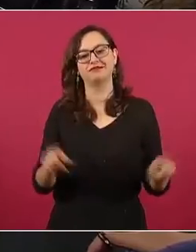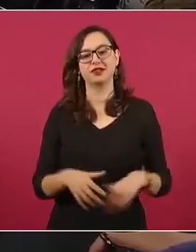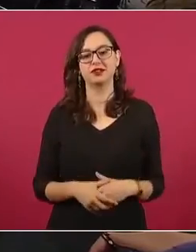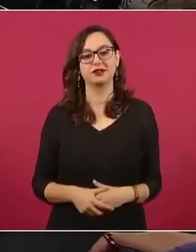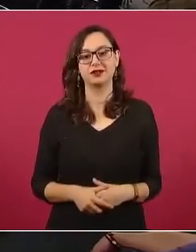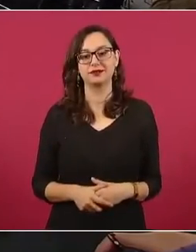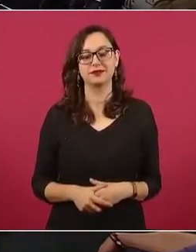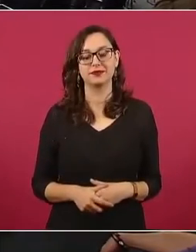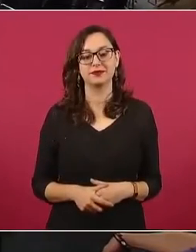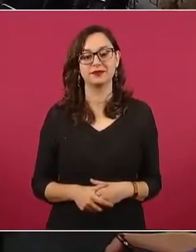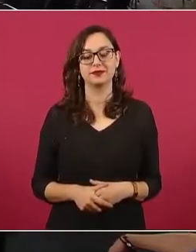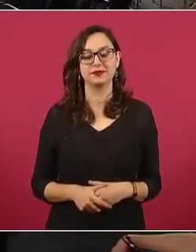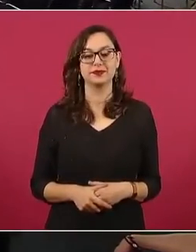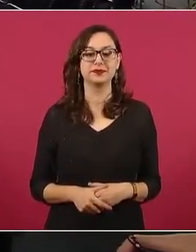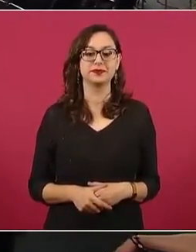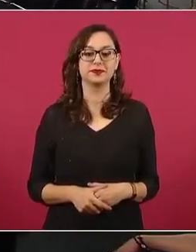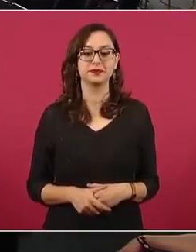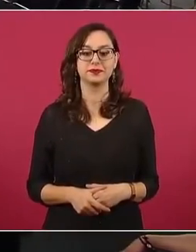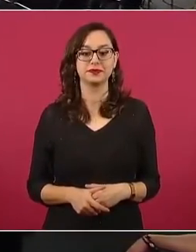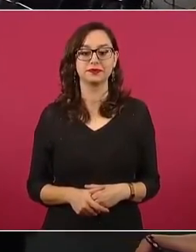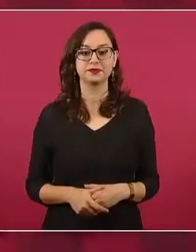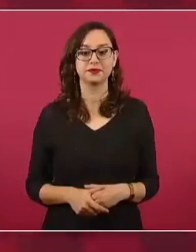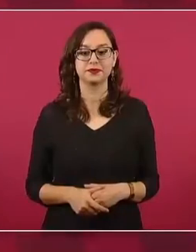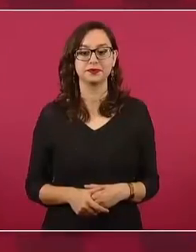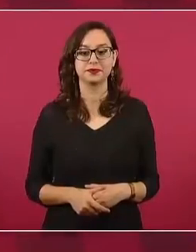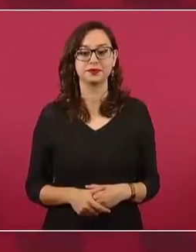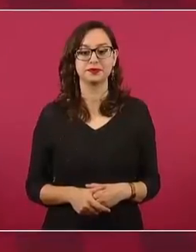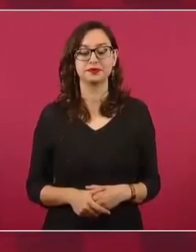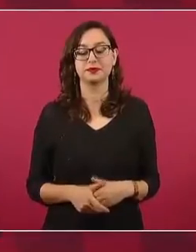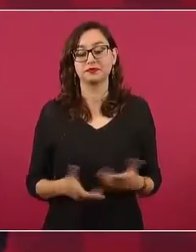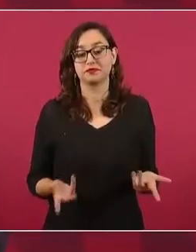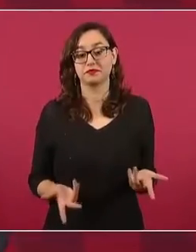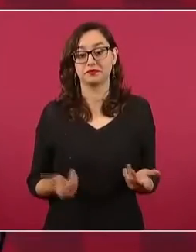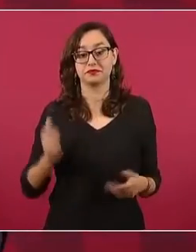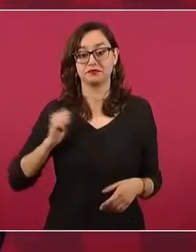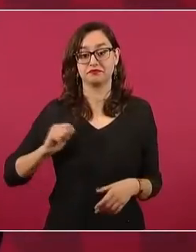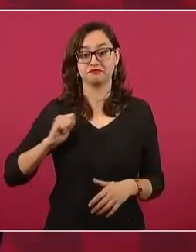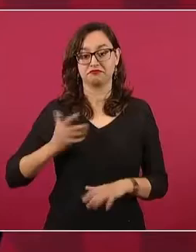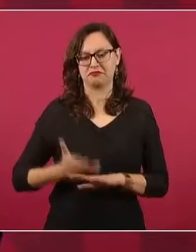en la concepción conservadora,